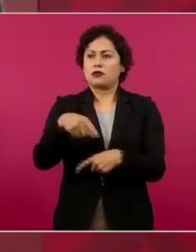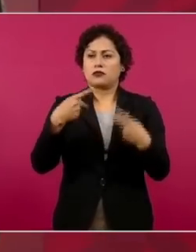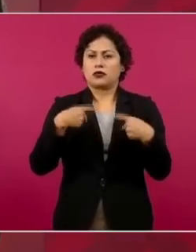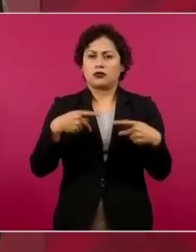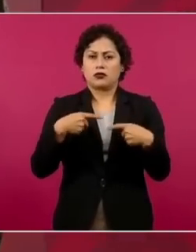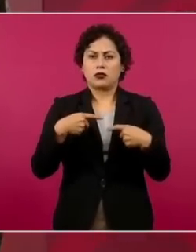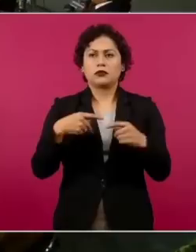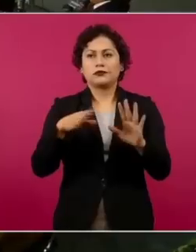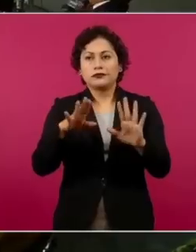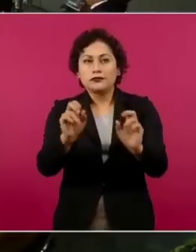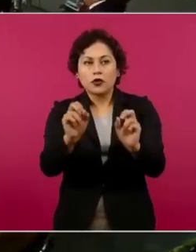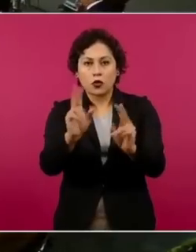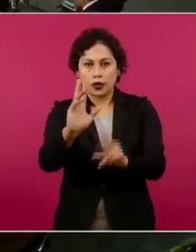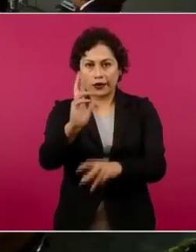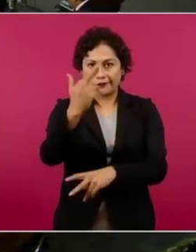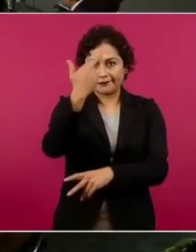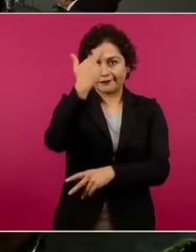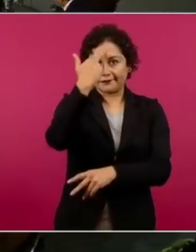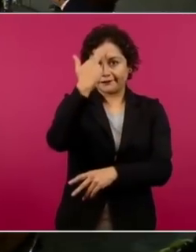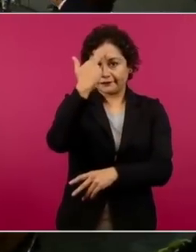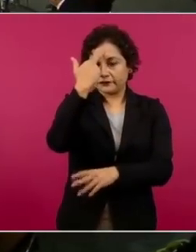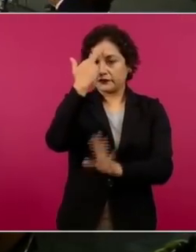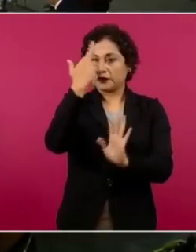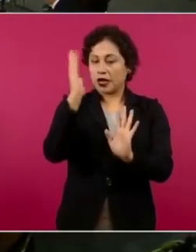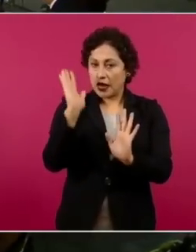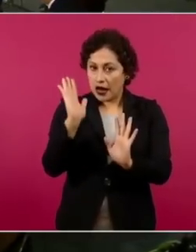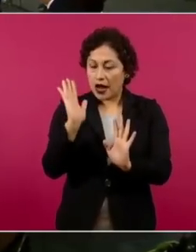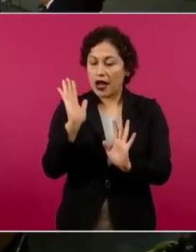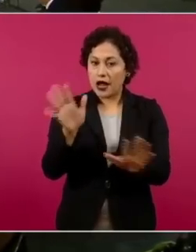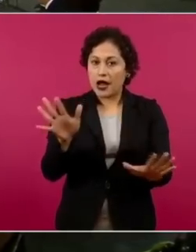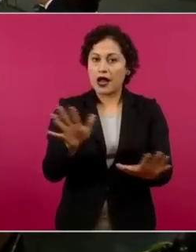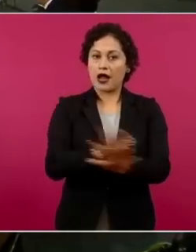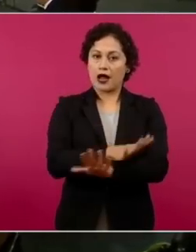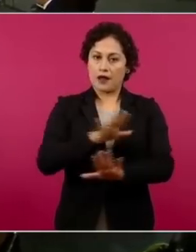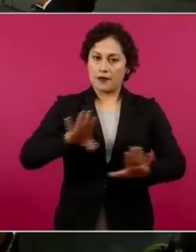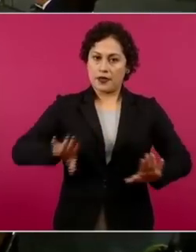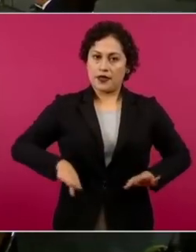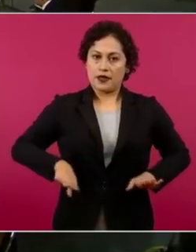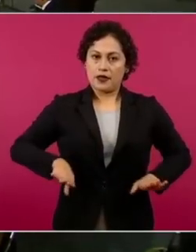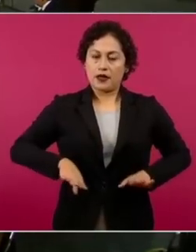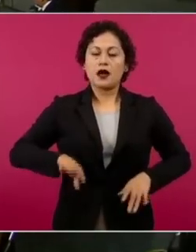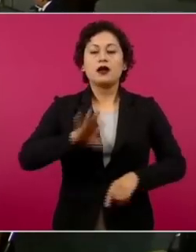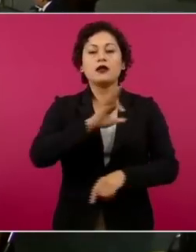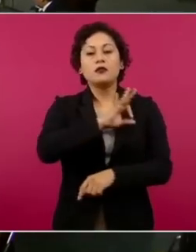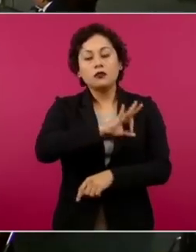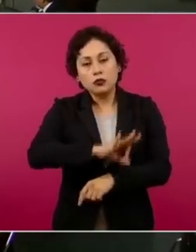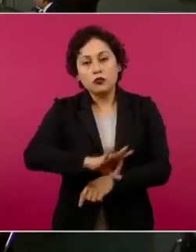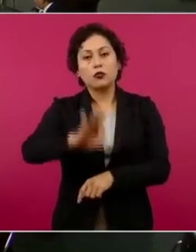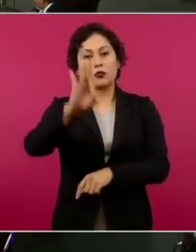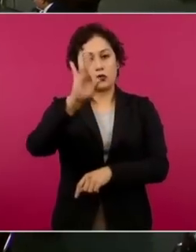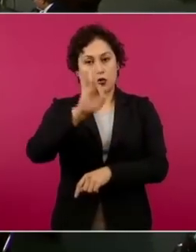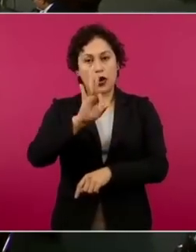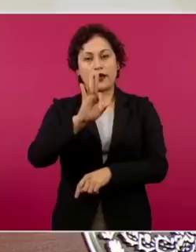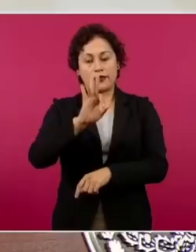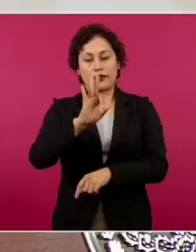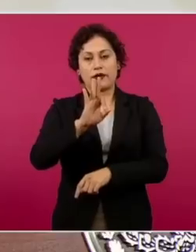Y eso permite el que se pueda